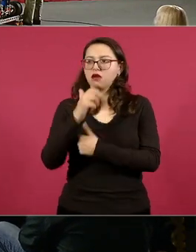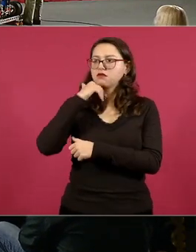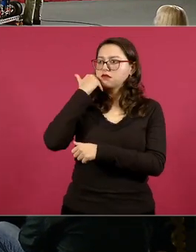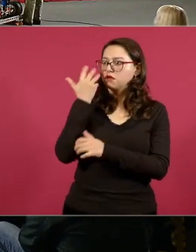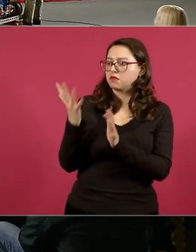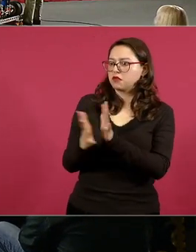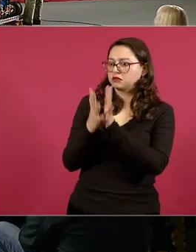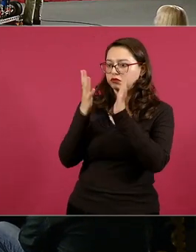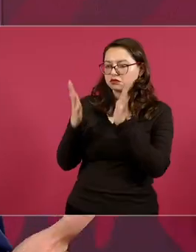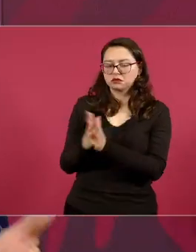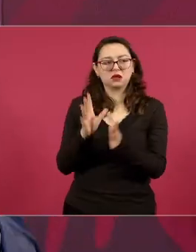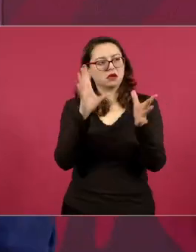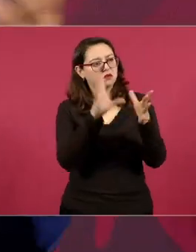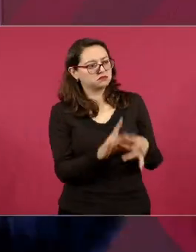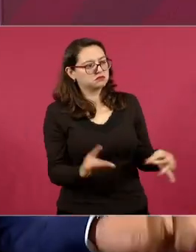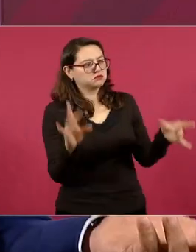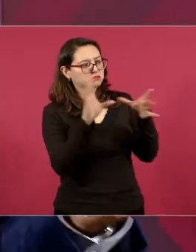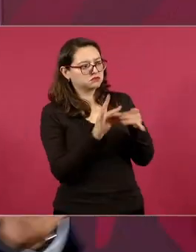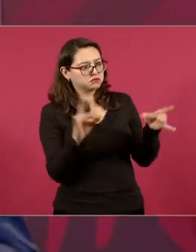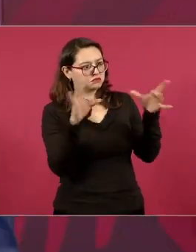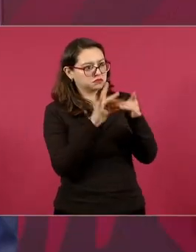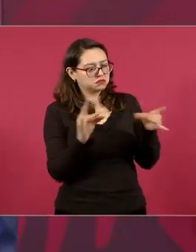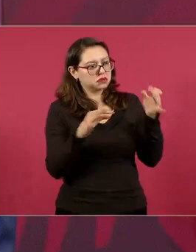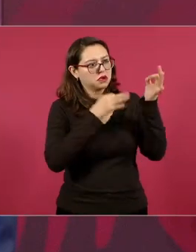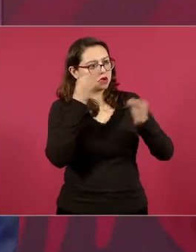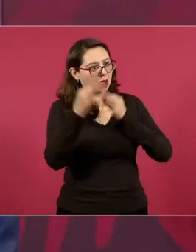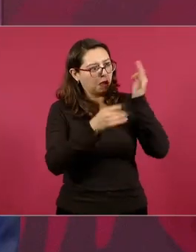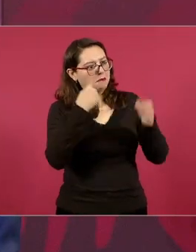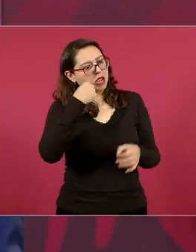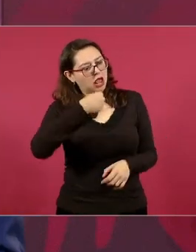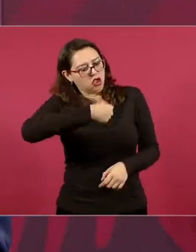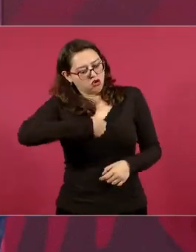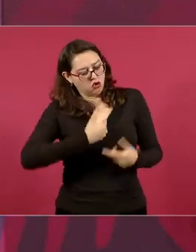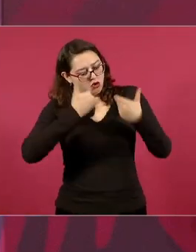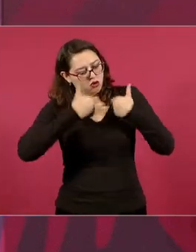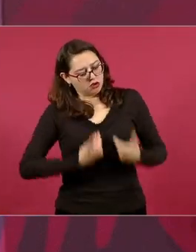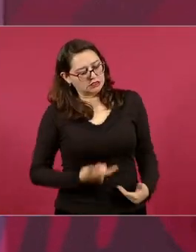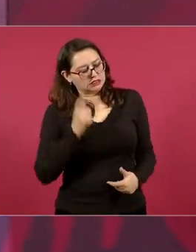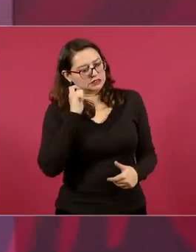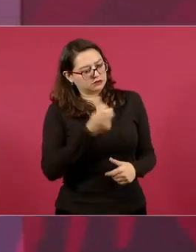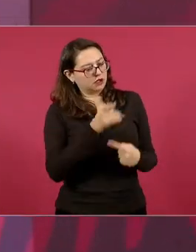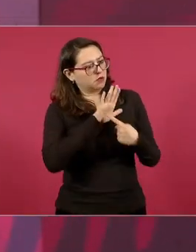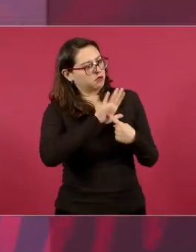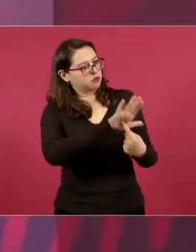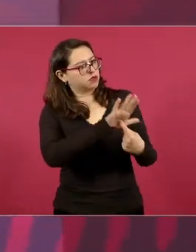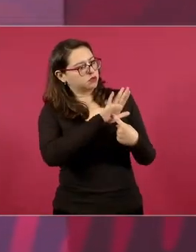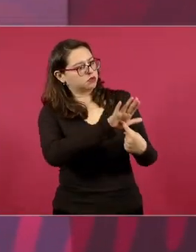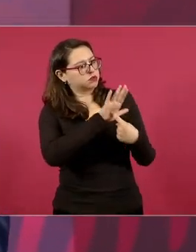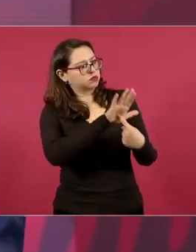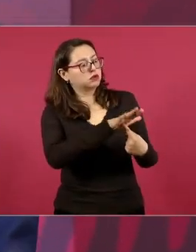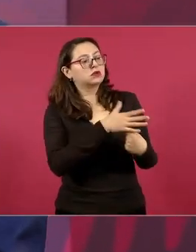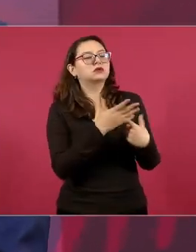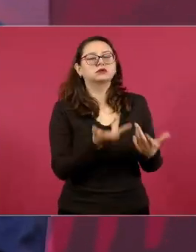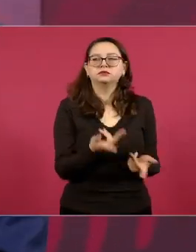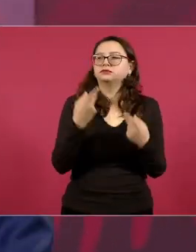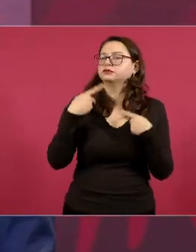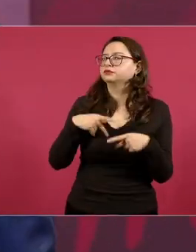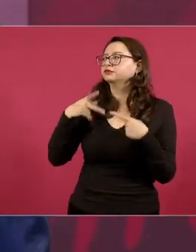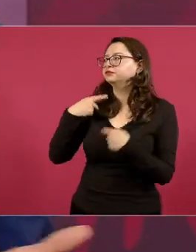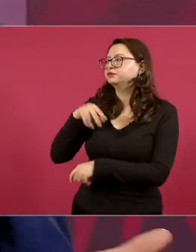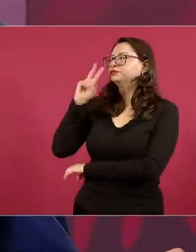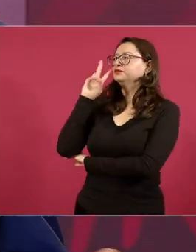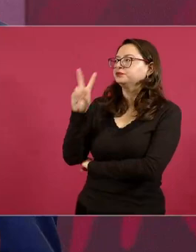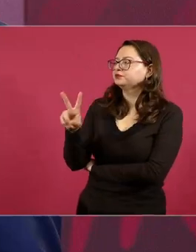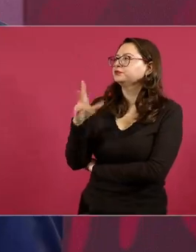que la gente los conozca eso es campaña que no en el caso de un candidato se lleva tres